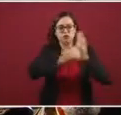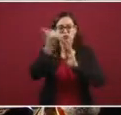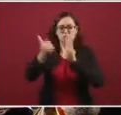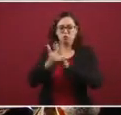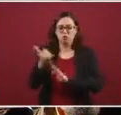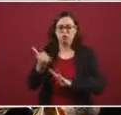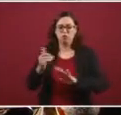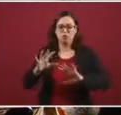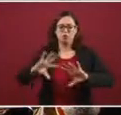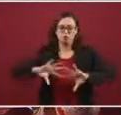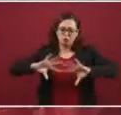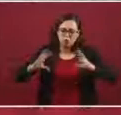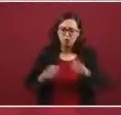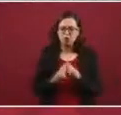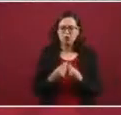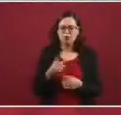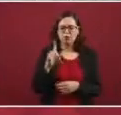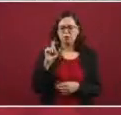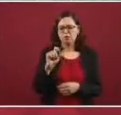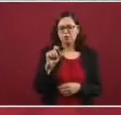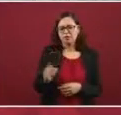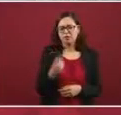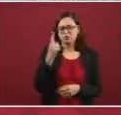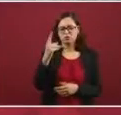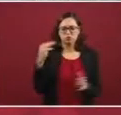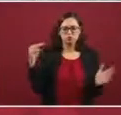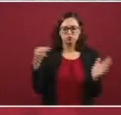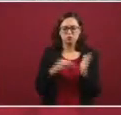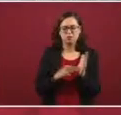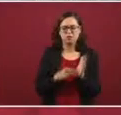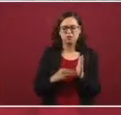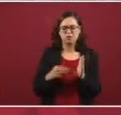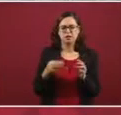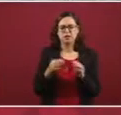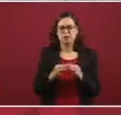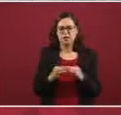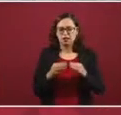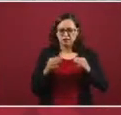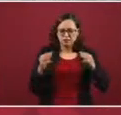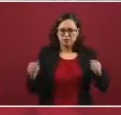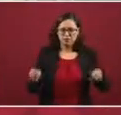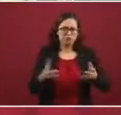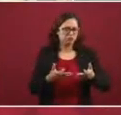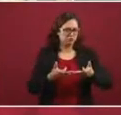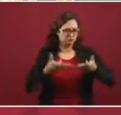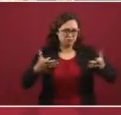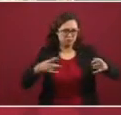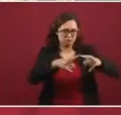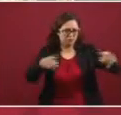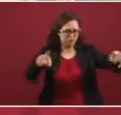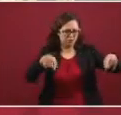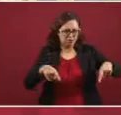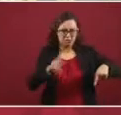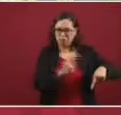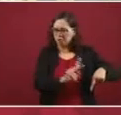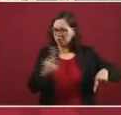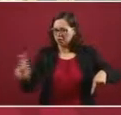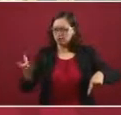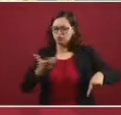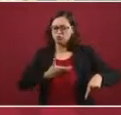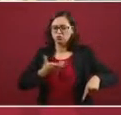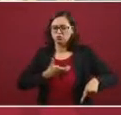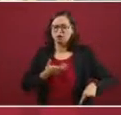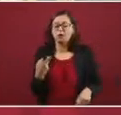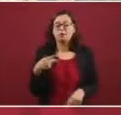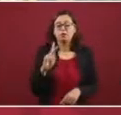metros, un poquito más de veinte mil, veintiún mil metros el tamaño del terreno, como les digo, como la plancha del Zócalo, pero tiene más de siete